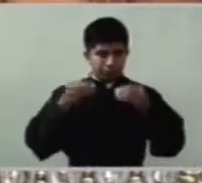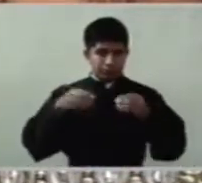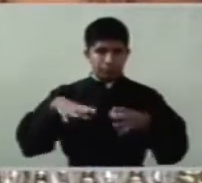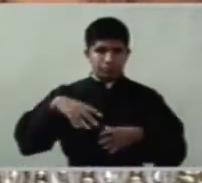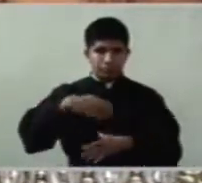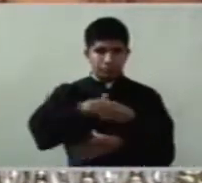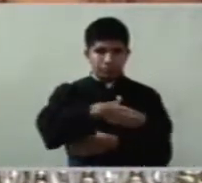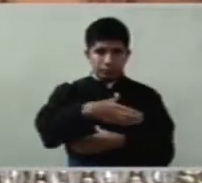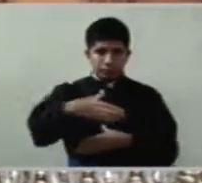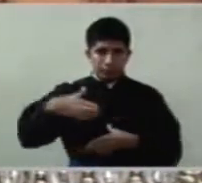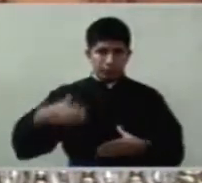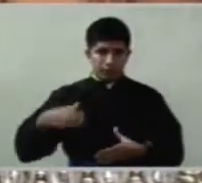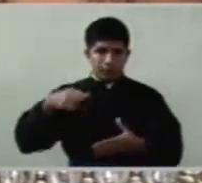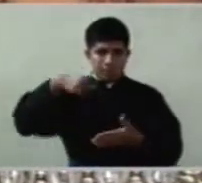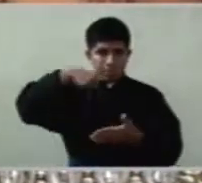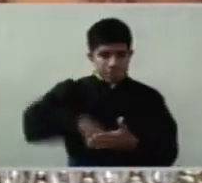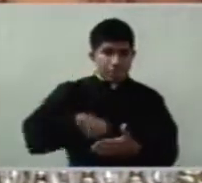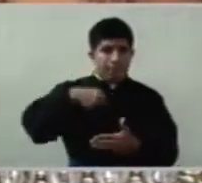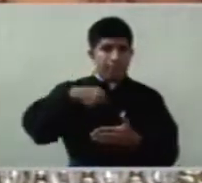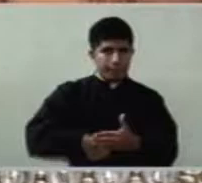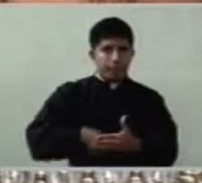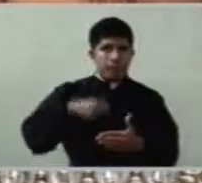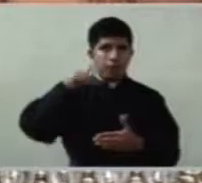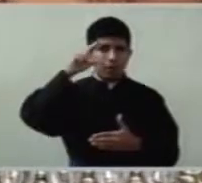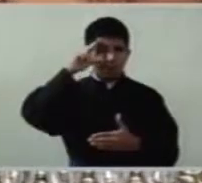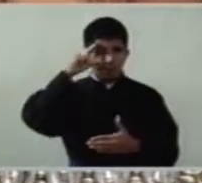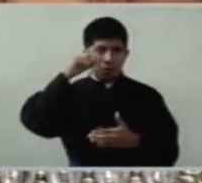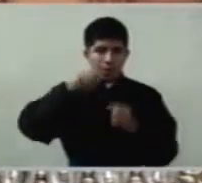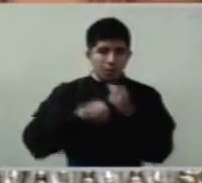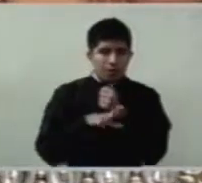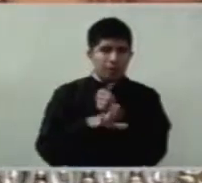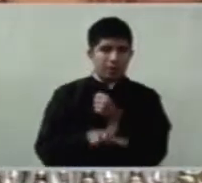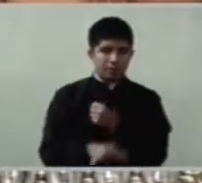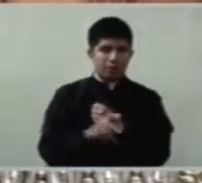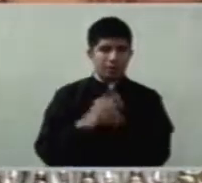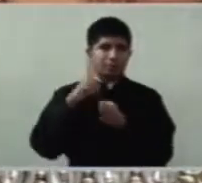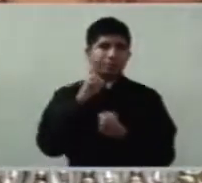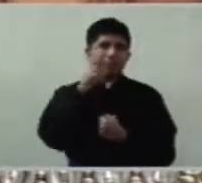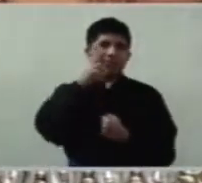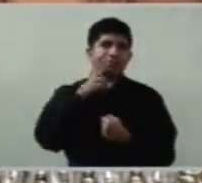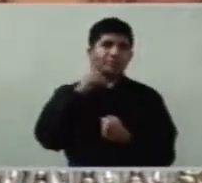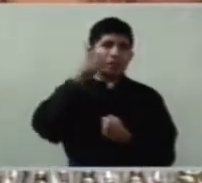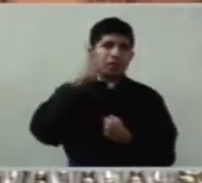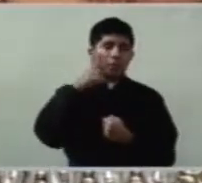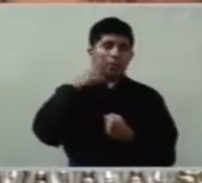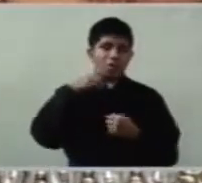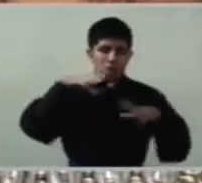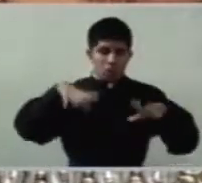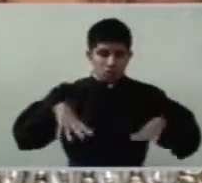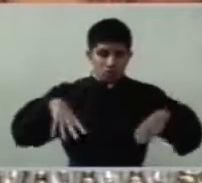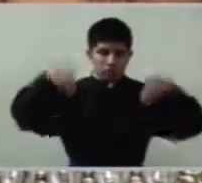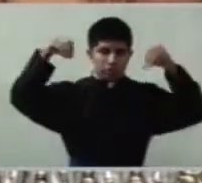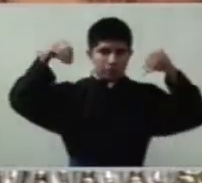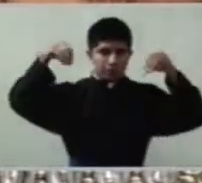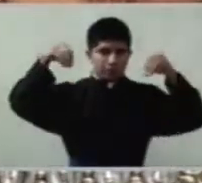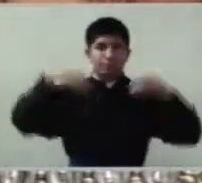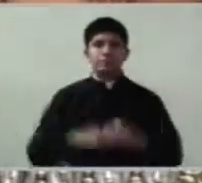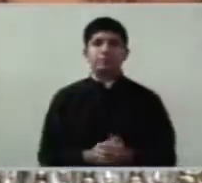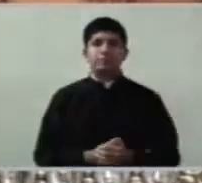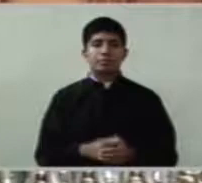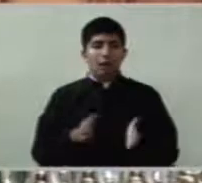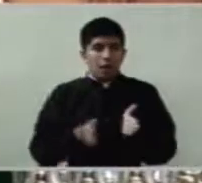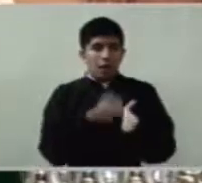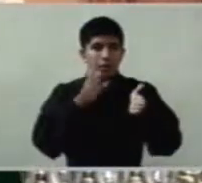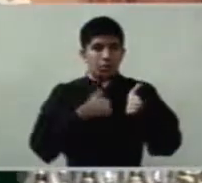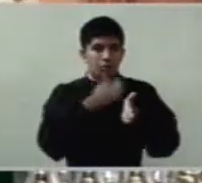se machuca la uva para sacar el vino, y pone una torre y la